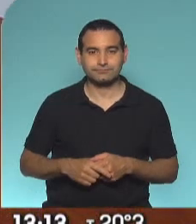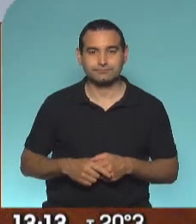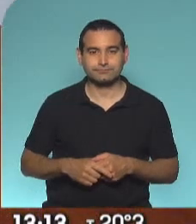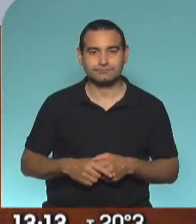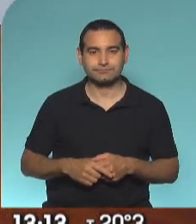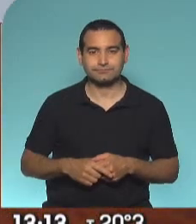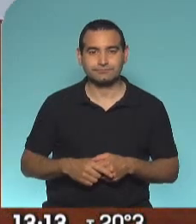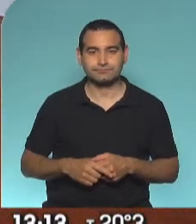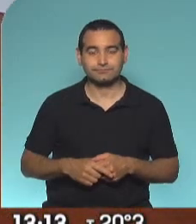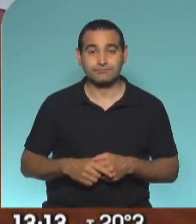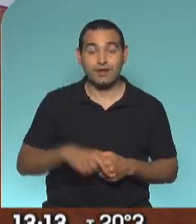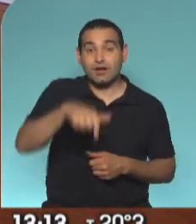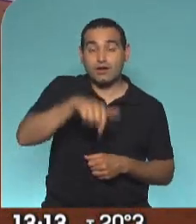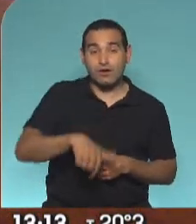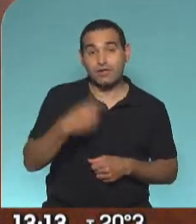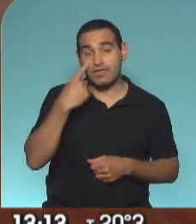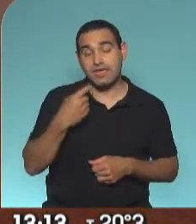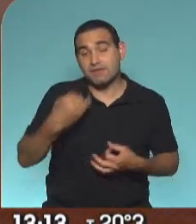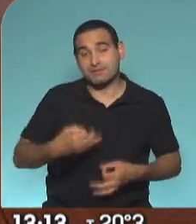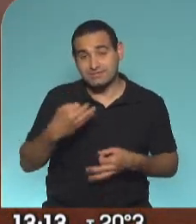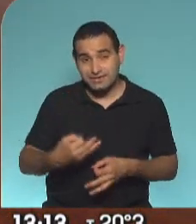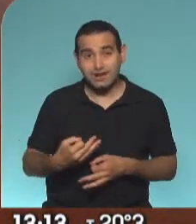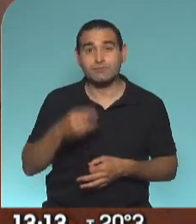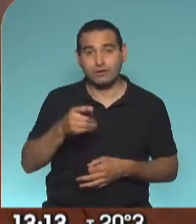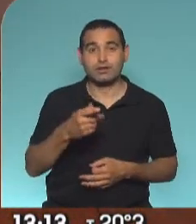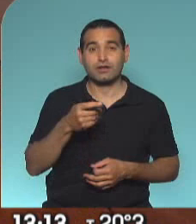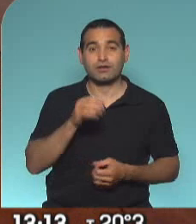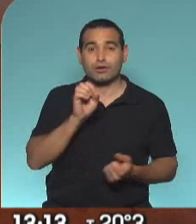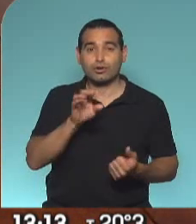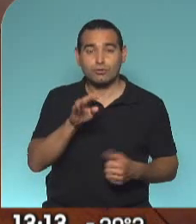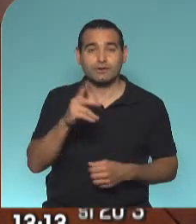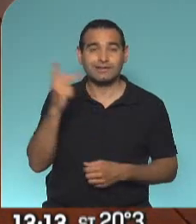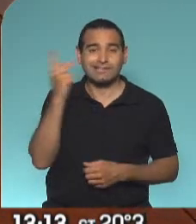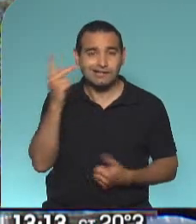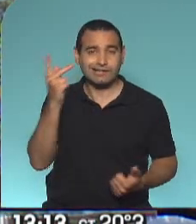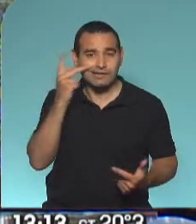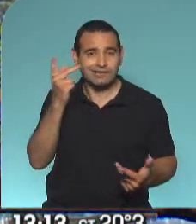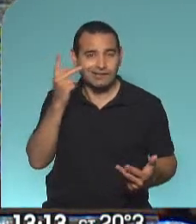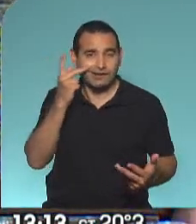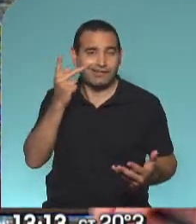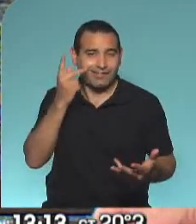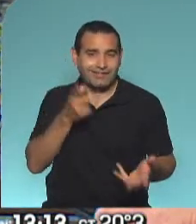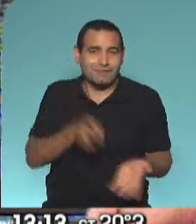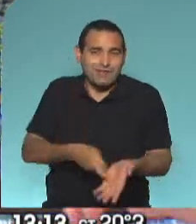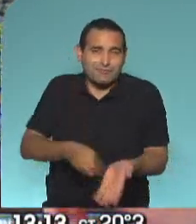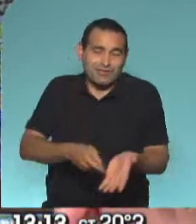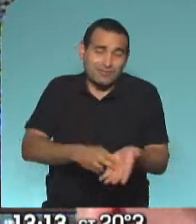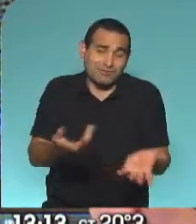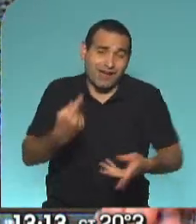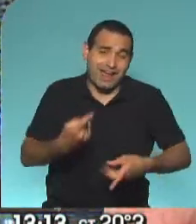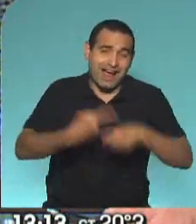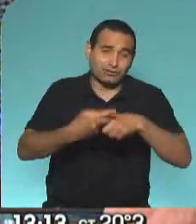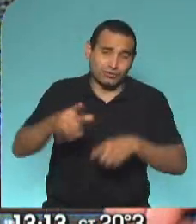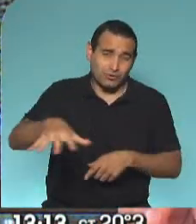Claro, hoy es una jornada particular porque vas a escuchar el nombre de Néstor Kirchner todo el tiempo, en un montón de lugares, porque se replican los actos.